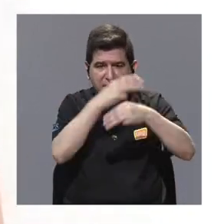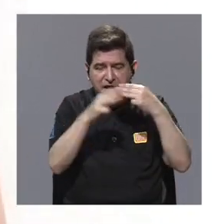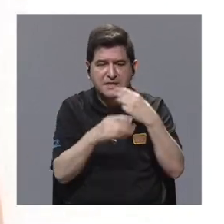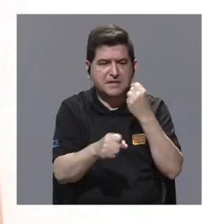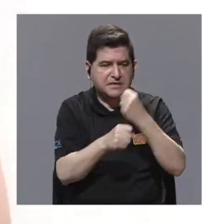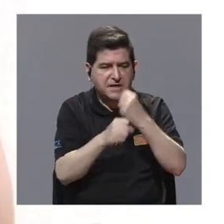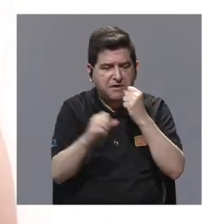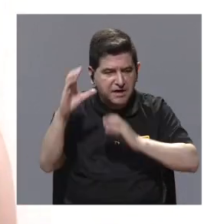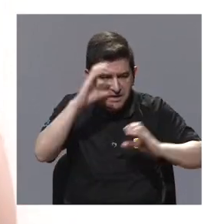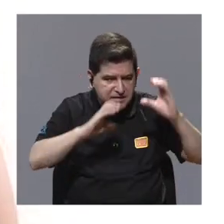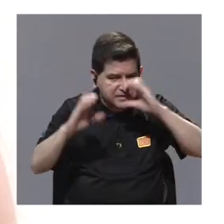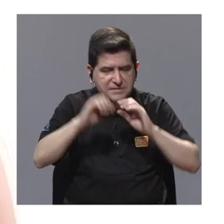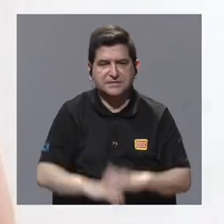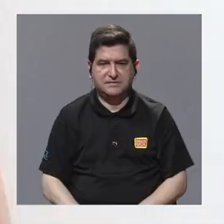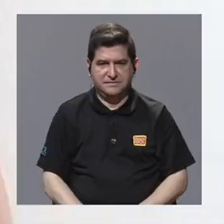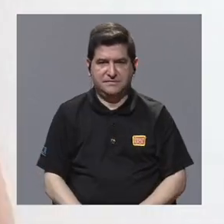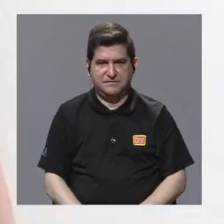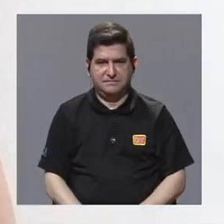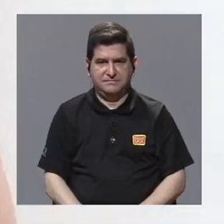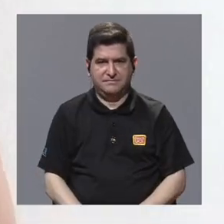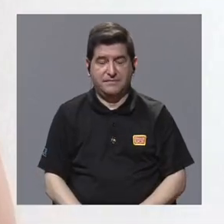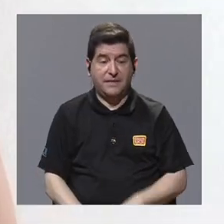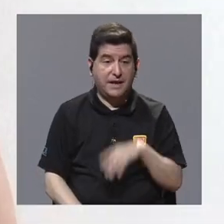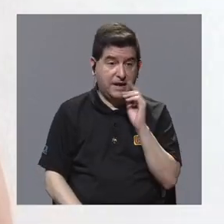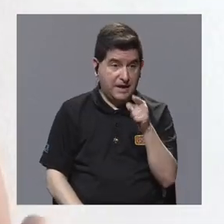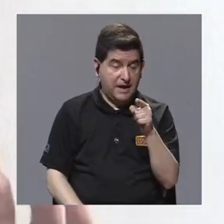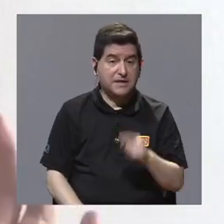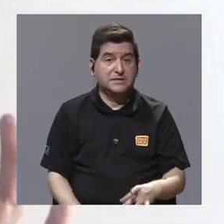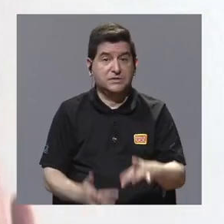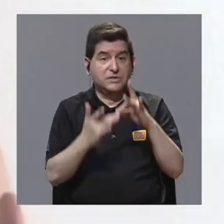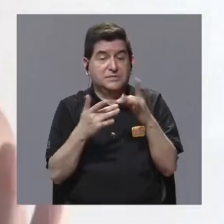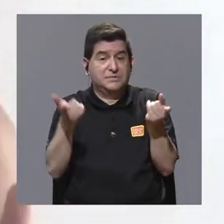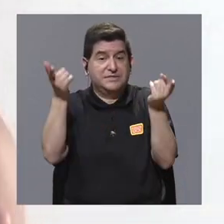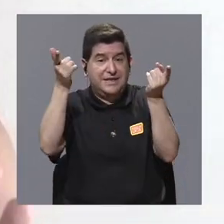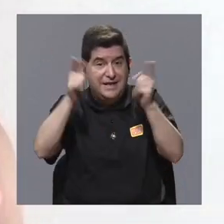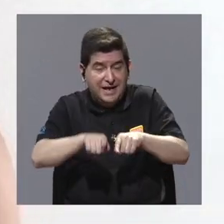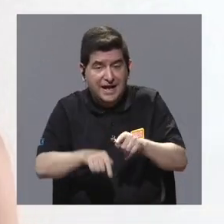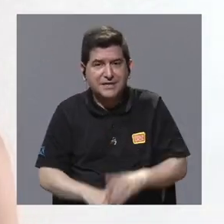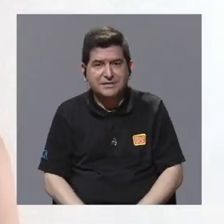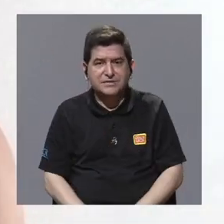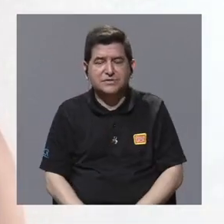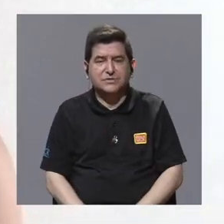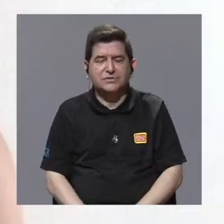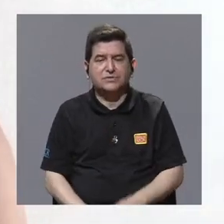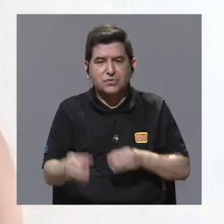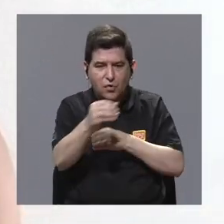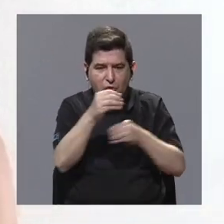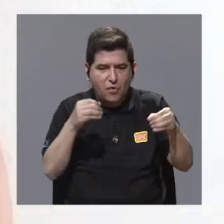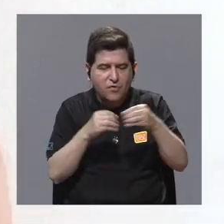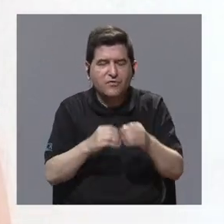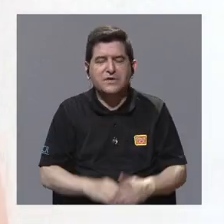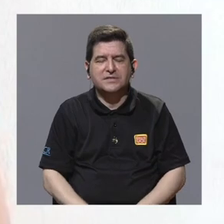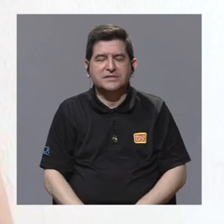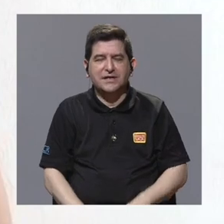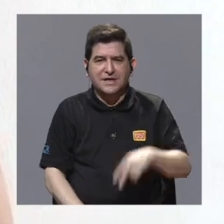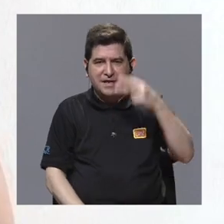encuentran en algún lugar del mundo haciendo ciencia. Y ese fue en particular el caso del consulado